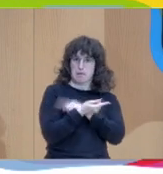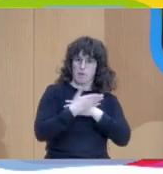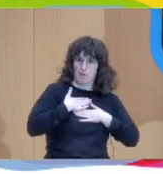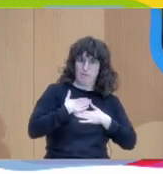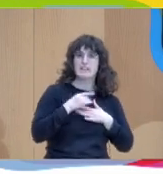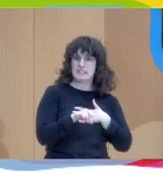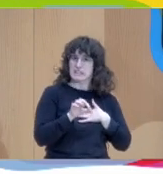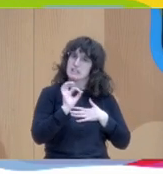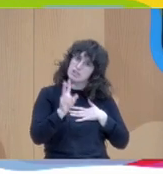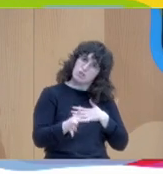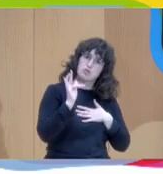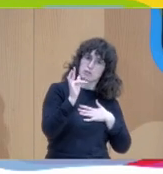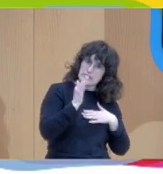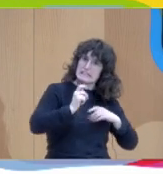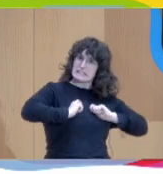compañeros